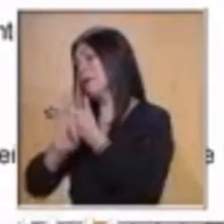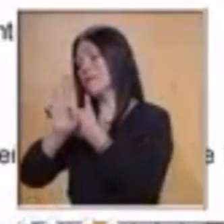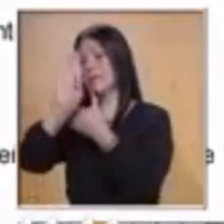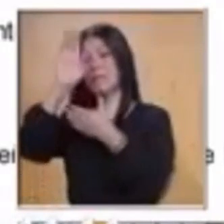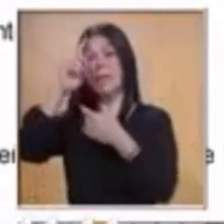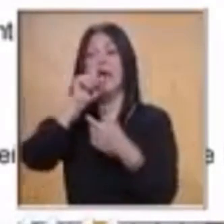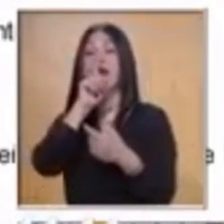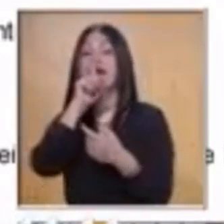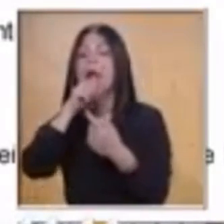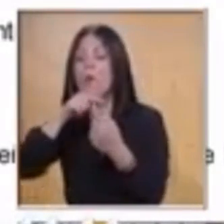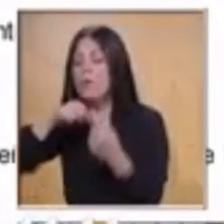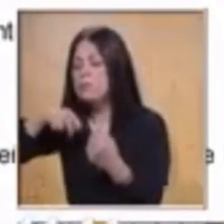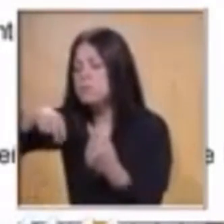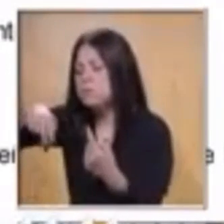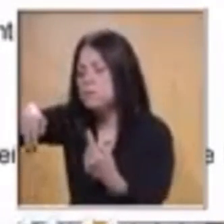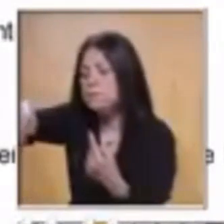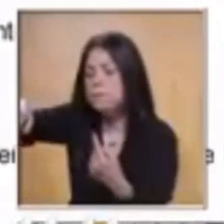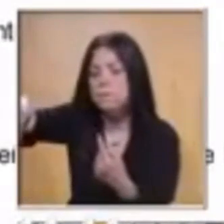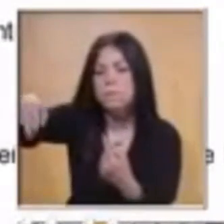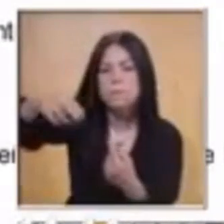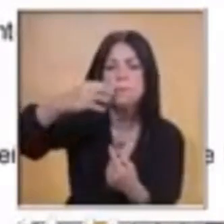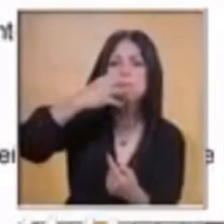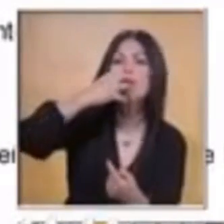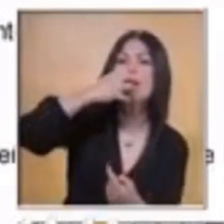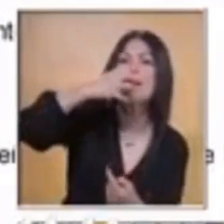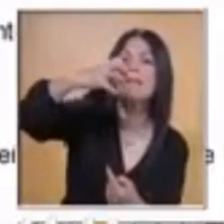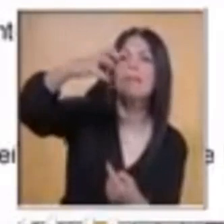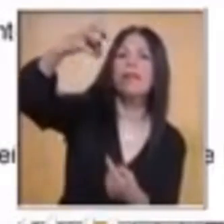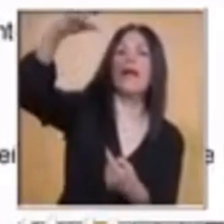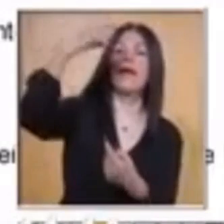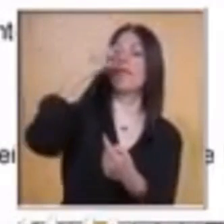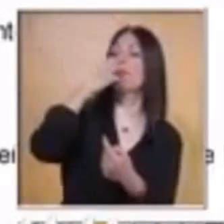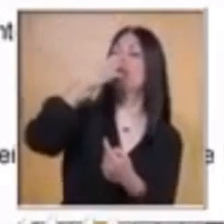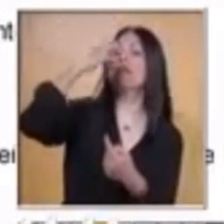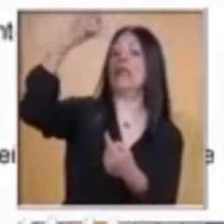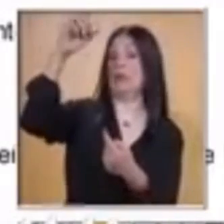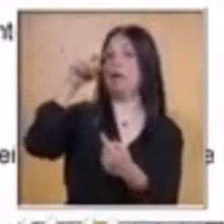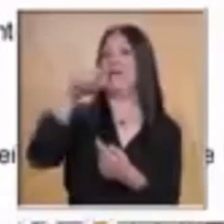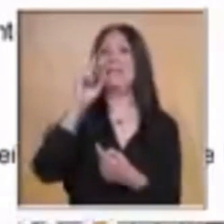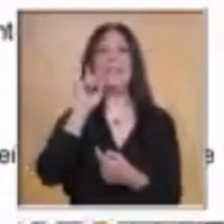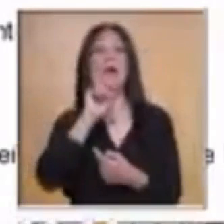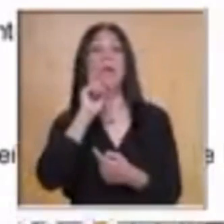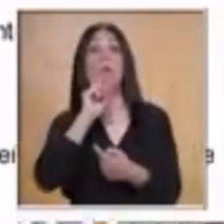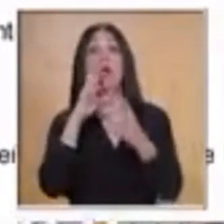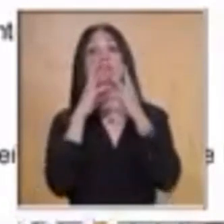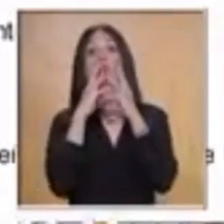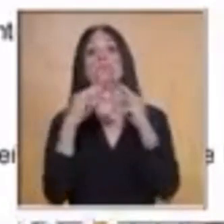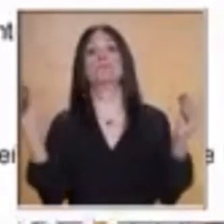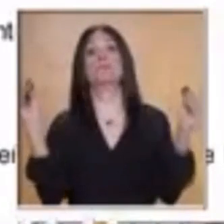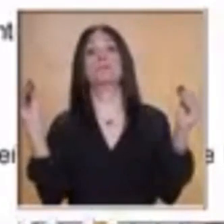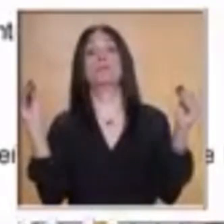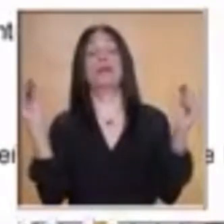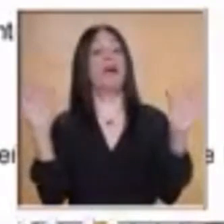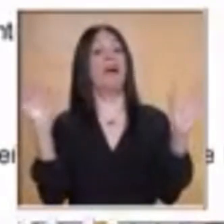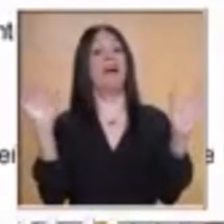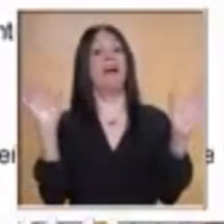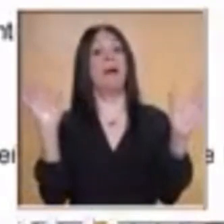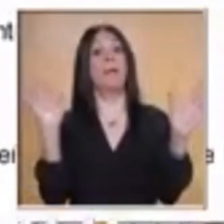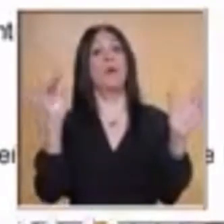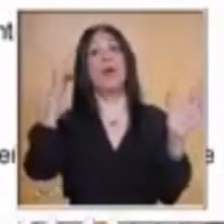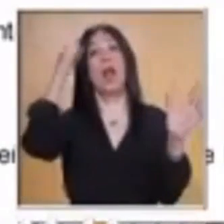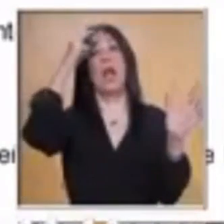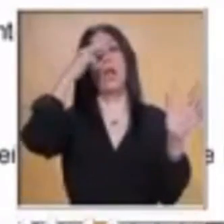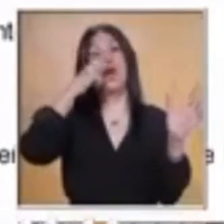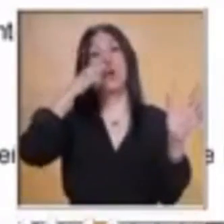pequeños. De día nadie la volvió a ver, pero apenas se ponía el sol, el viento